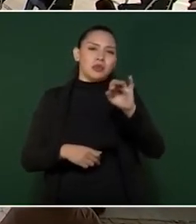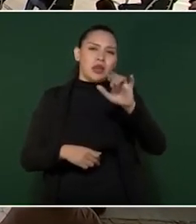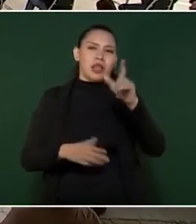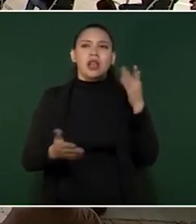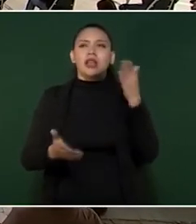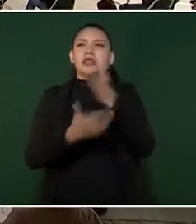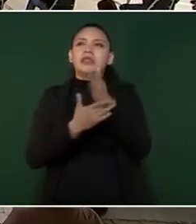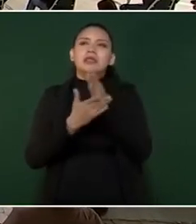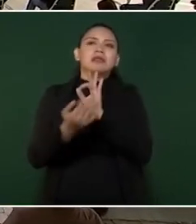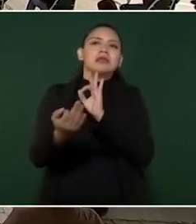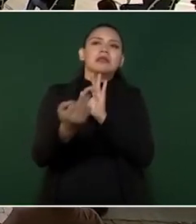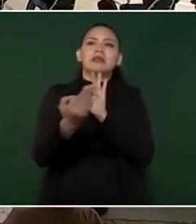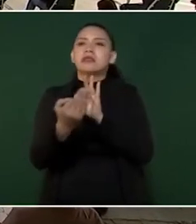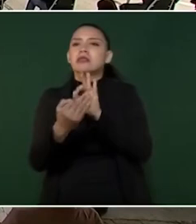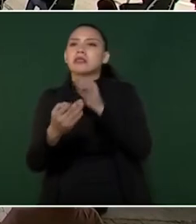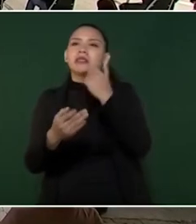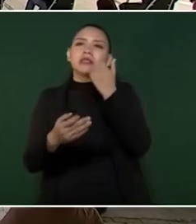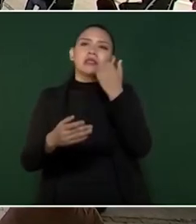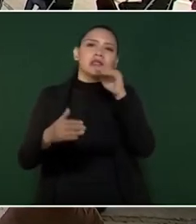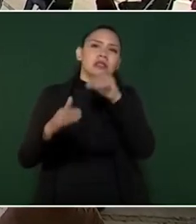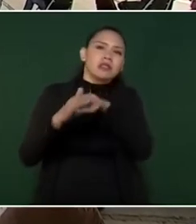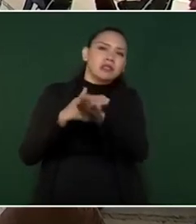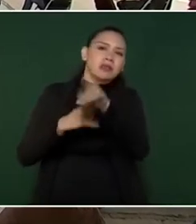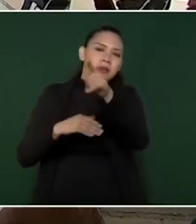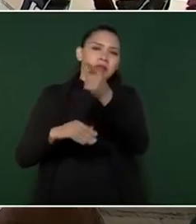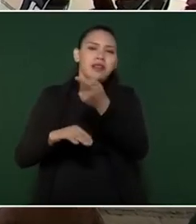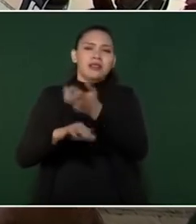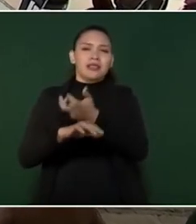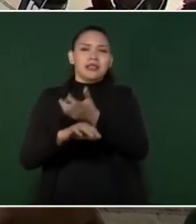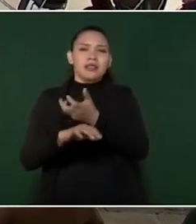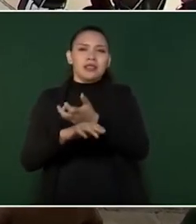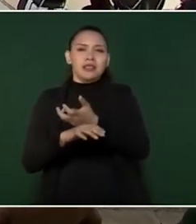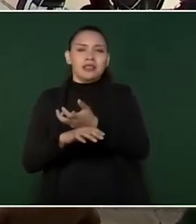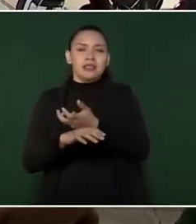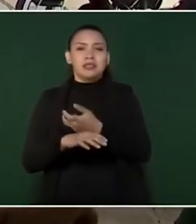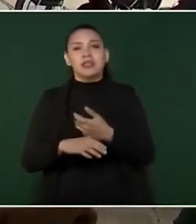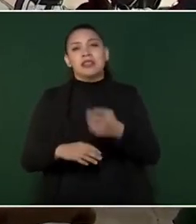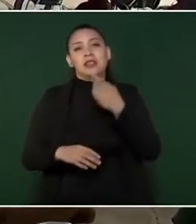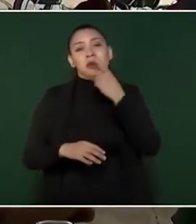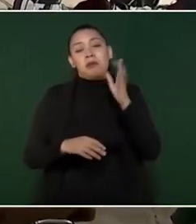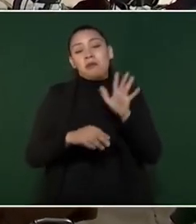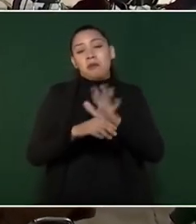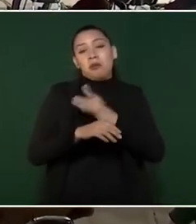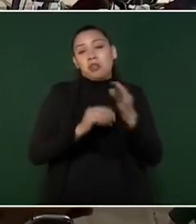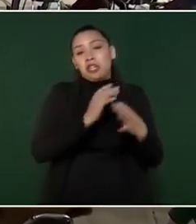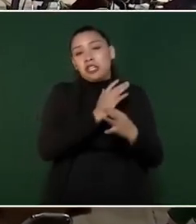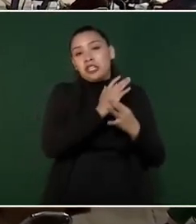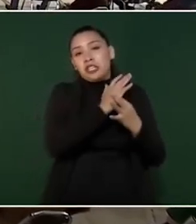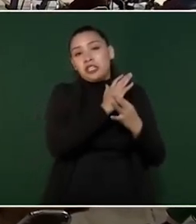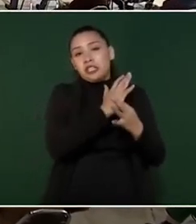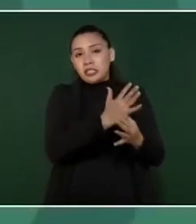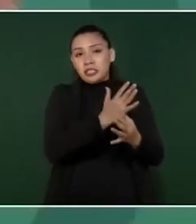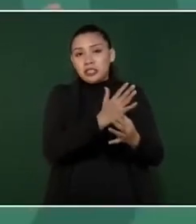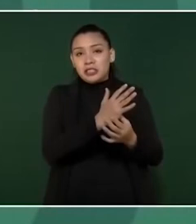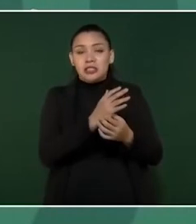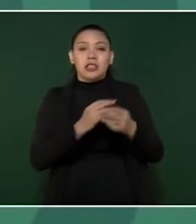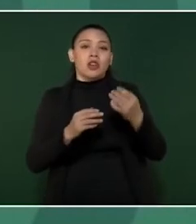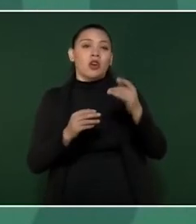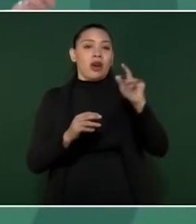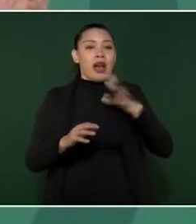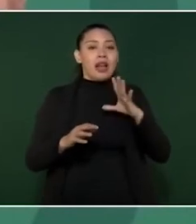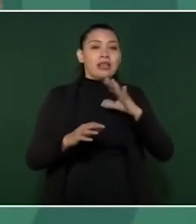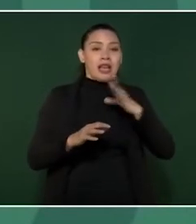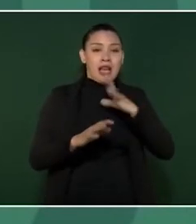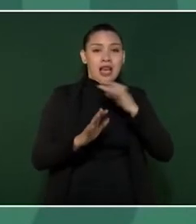aplicando la norma del título 42 diciendo si tú llegas por una vía irregular no te vas a poder quedar en Estados Unidos.